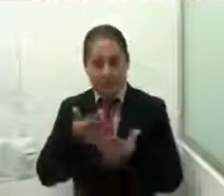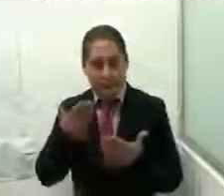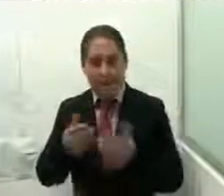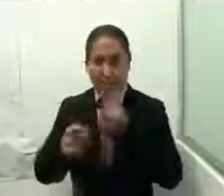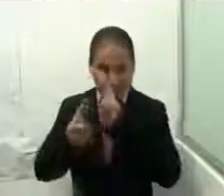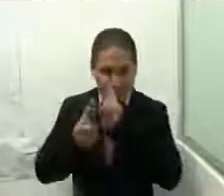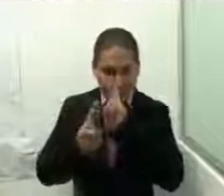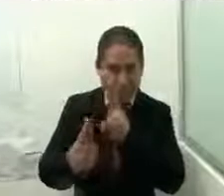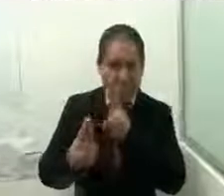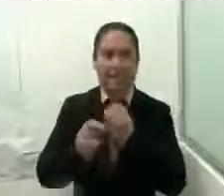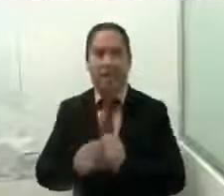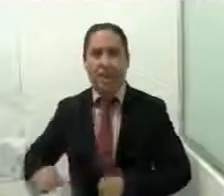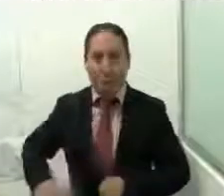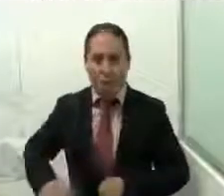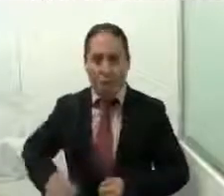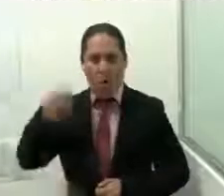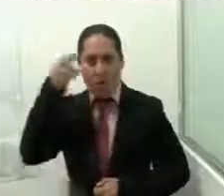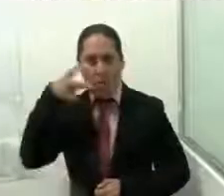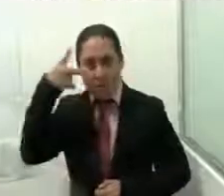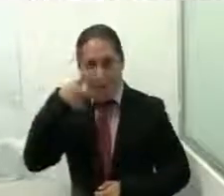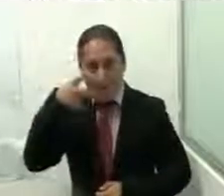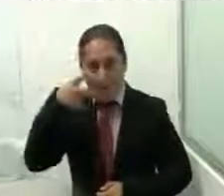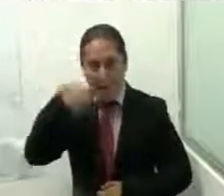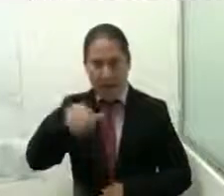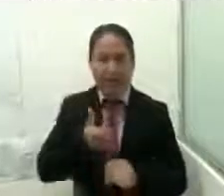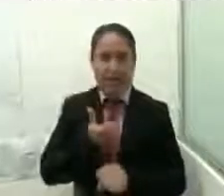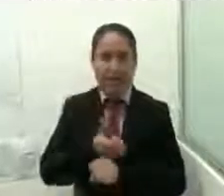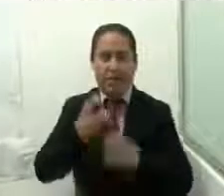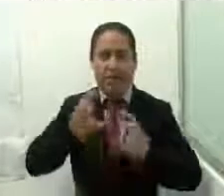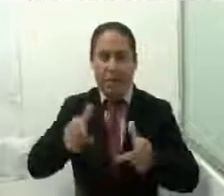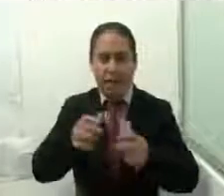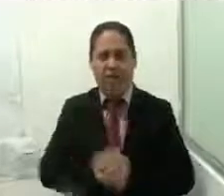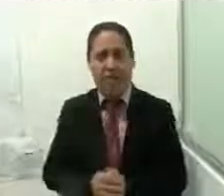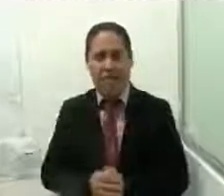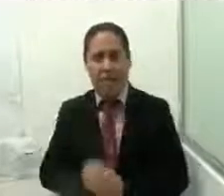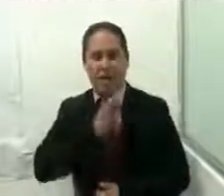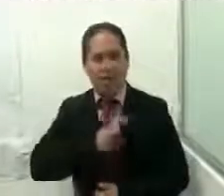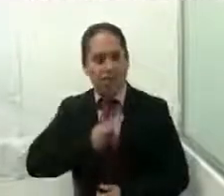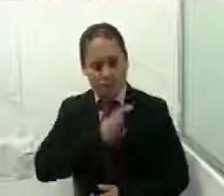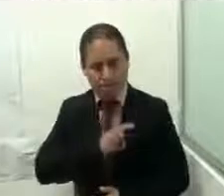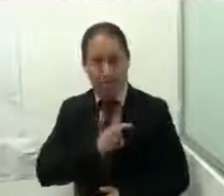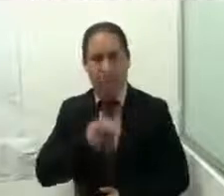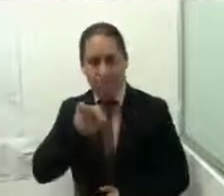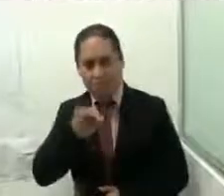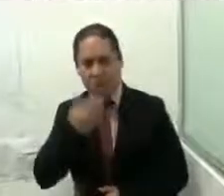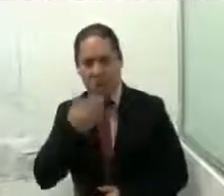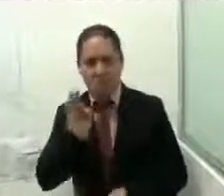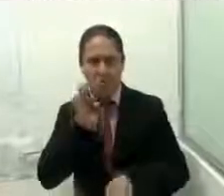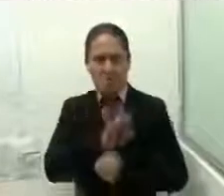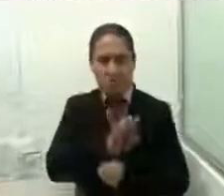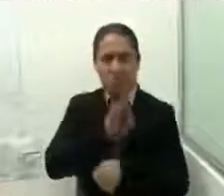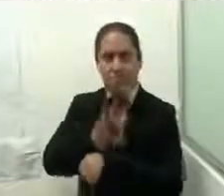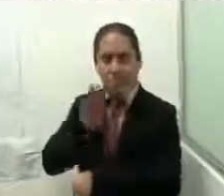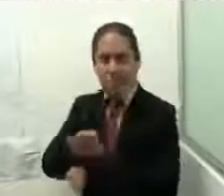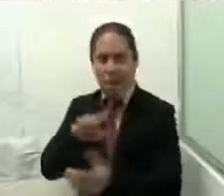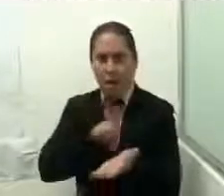realizado el licenciado Manuel Velasco Cuello, gobernador del Estado de Chiapas a lo largo de su administración, por ser un defensor de los derechos